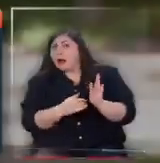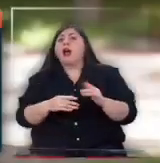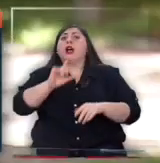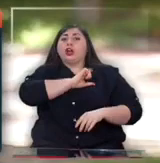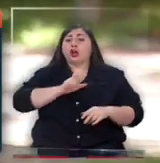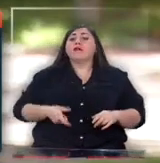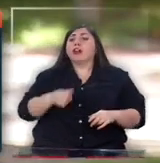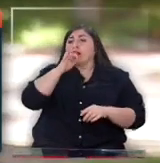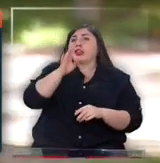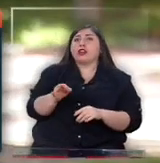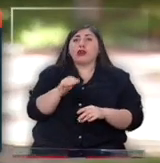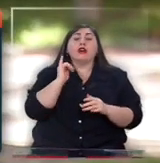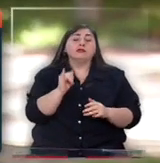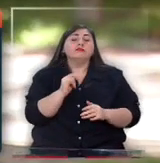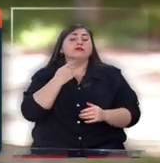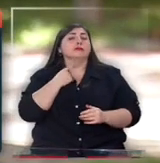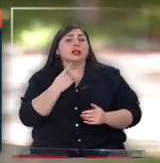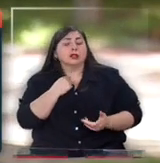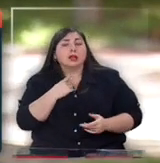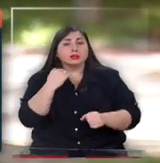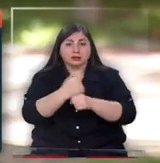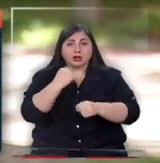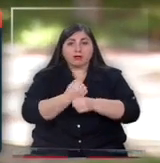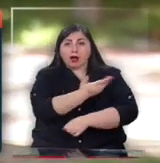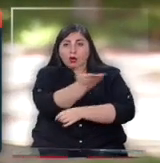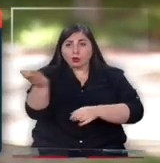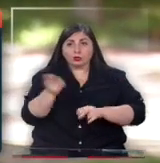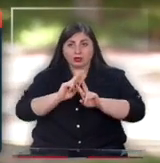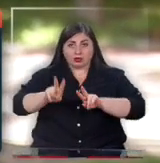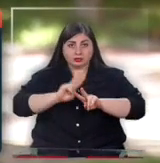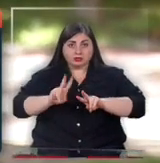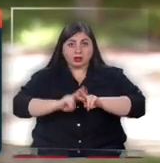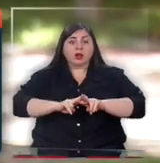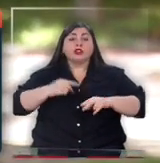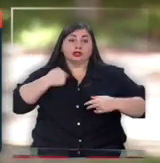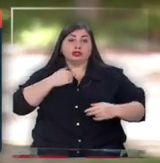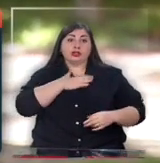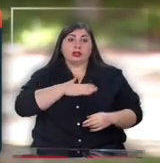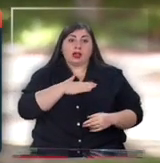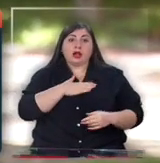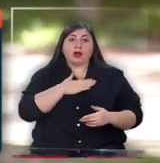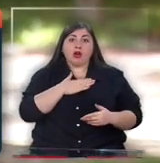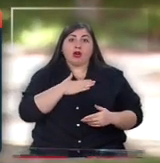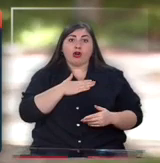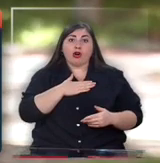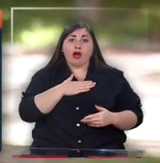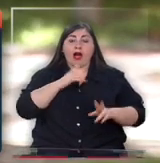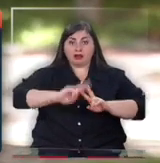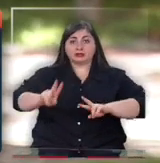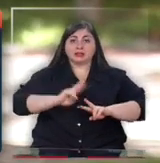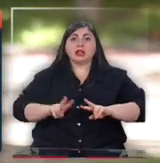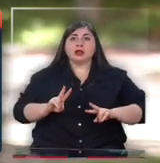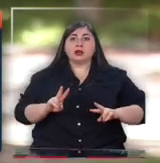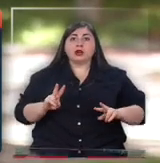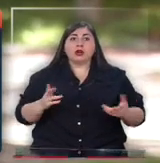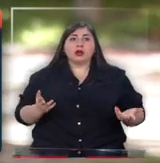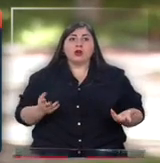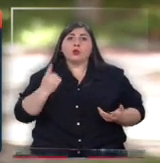conocimiento y dijo, oye, me parece muy interesante el trabajo que ustedes han hecho. Yo quiero avalarlo, quiero hacerlo como un